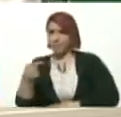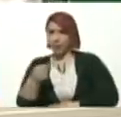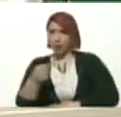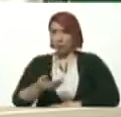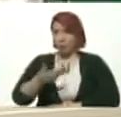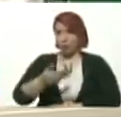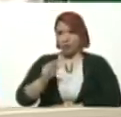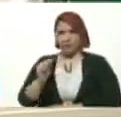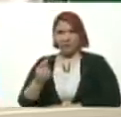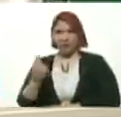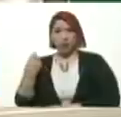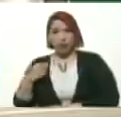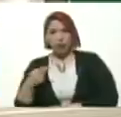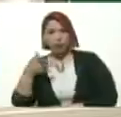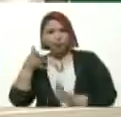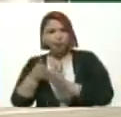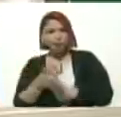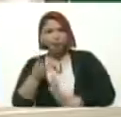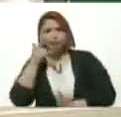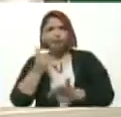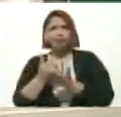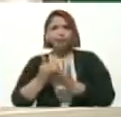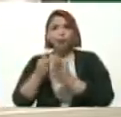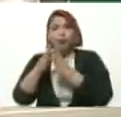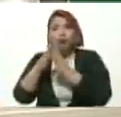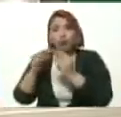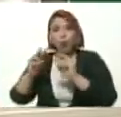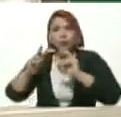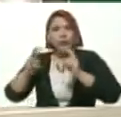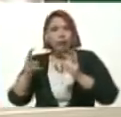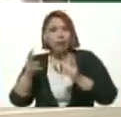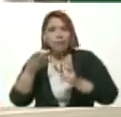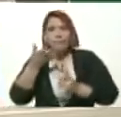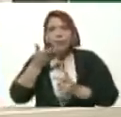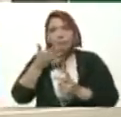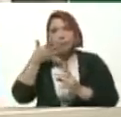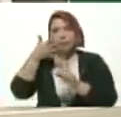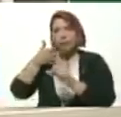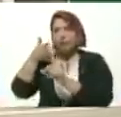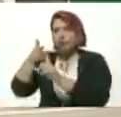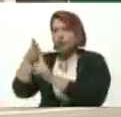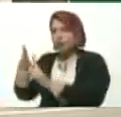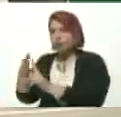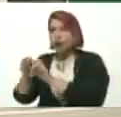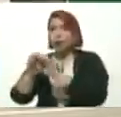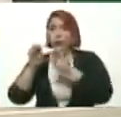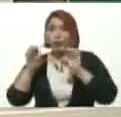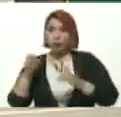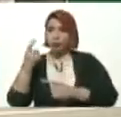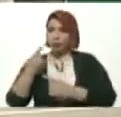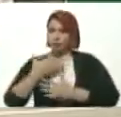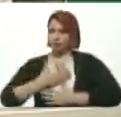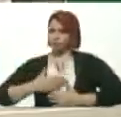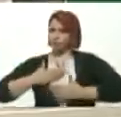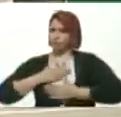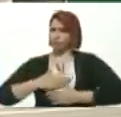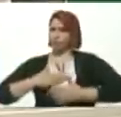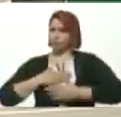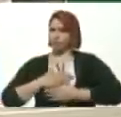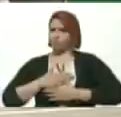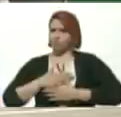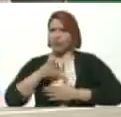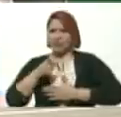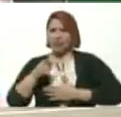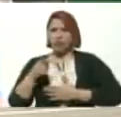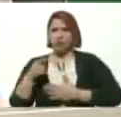primero Que tiene que ver Pues con todo El tema De formación Y la educación De calidad Que ha sido